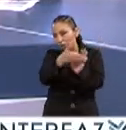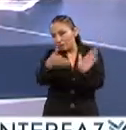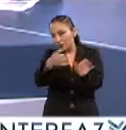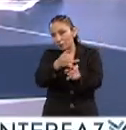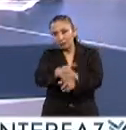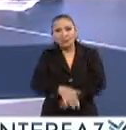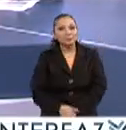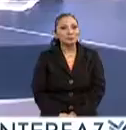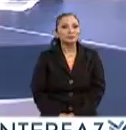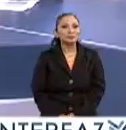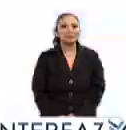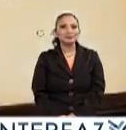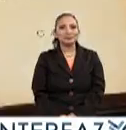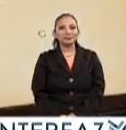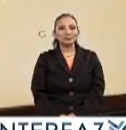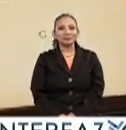información.